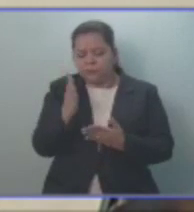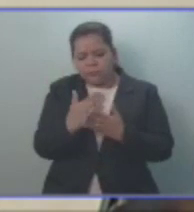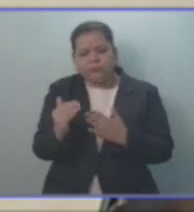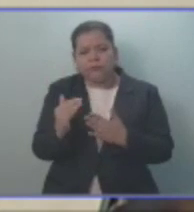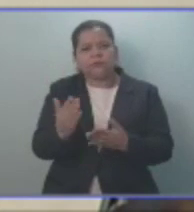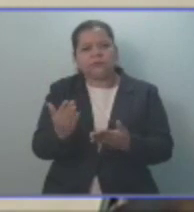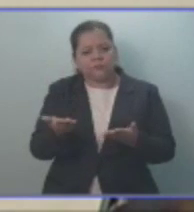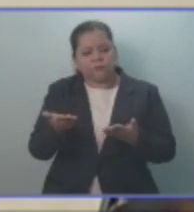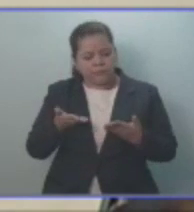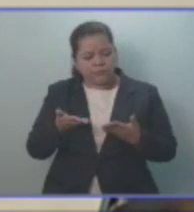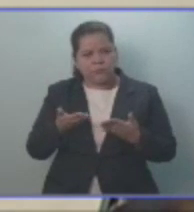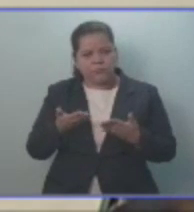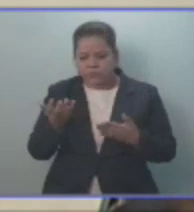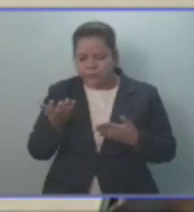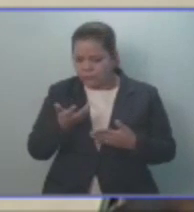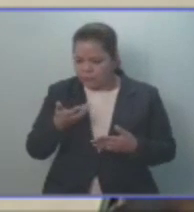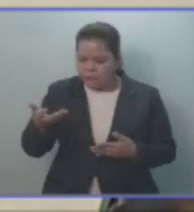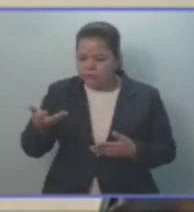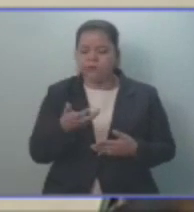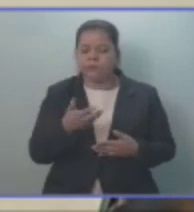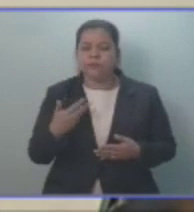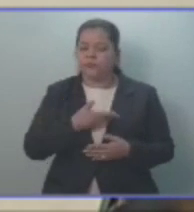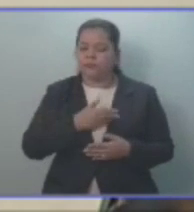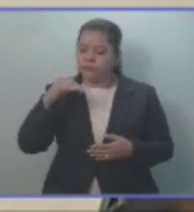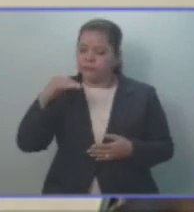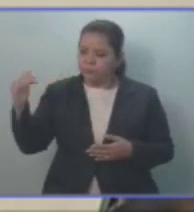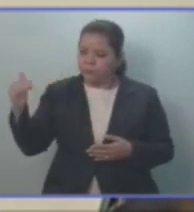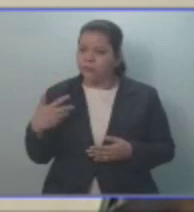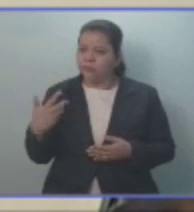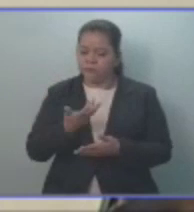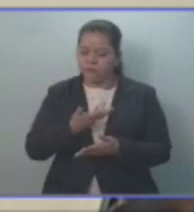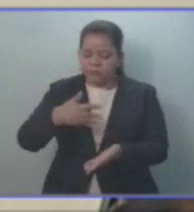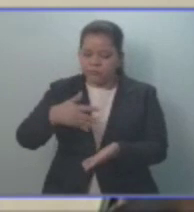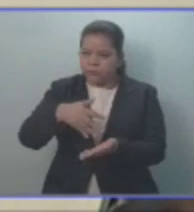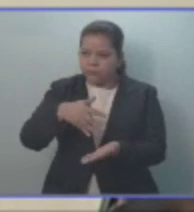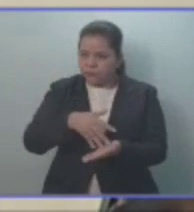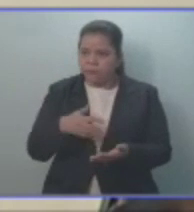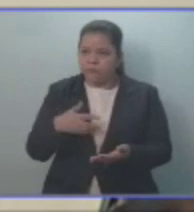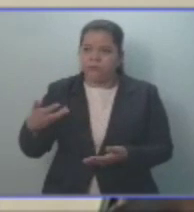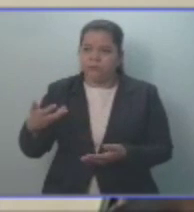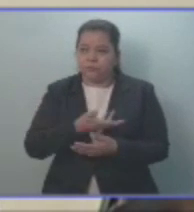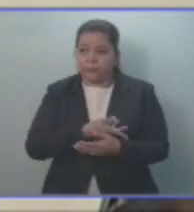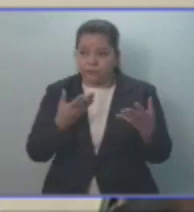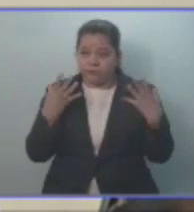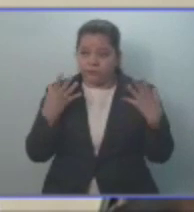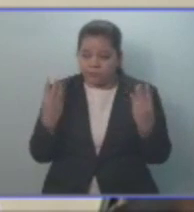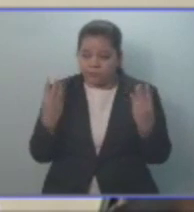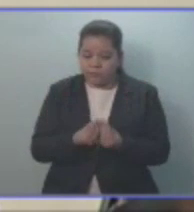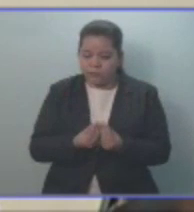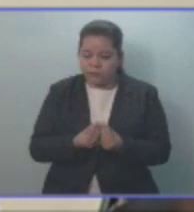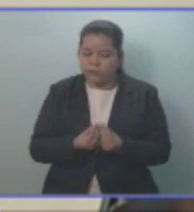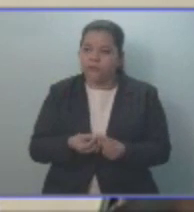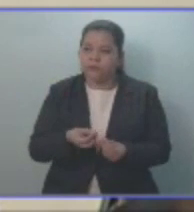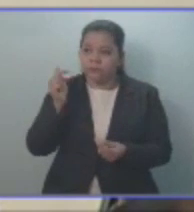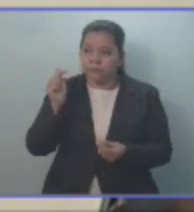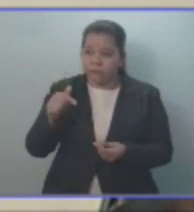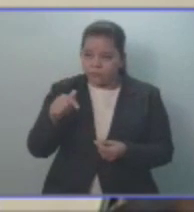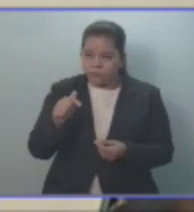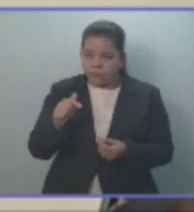que ayude a todo nuestro país, a todo nuestro pueblo, a nuestra sociedad a pasar a un momento